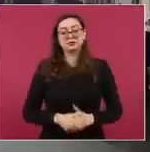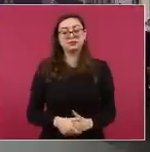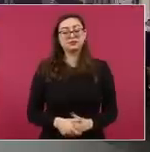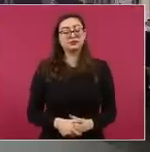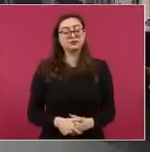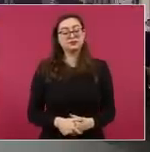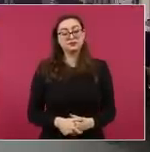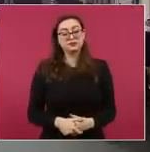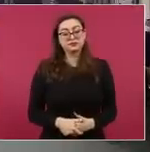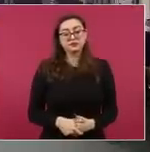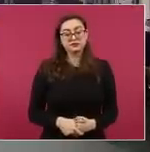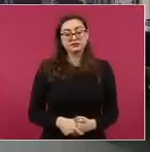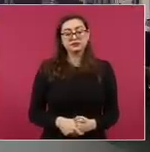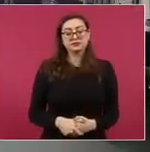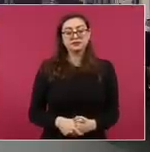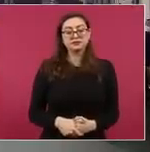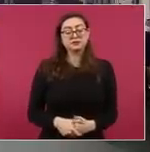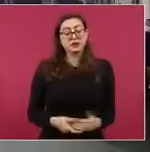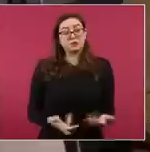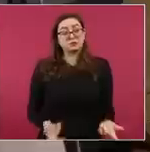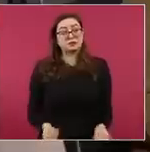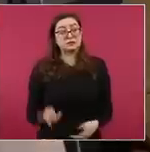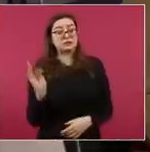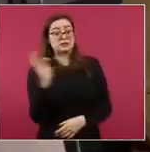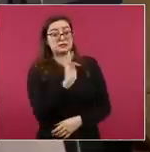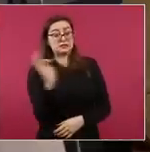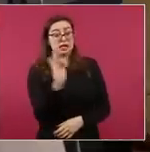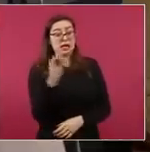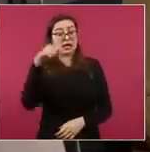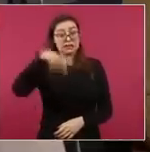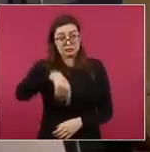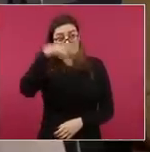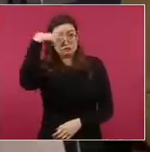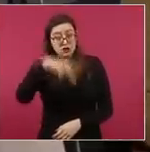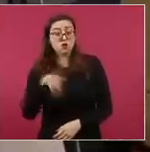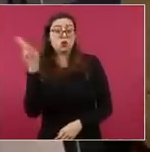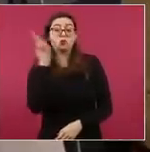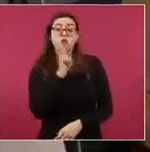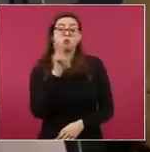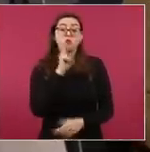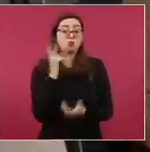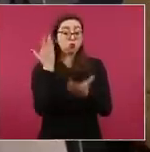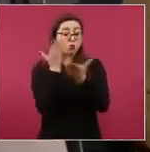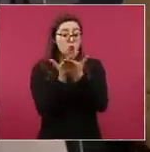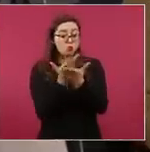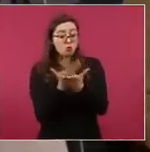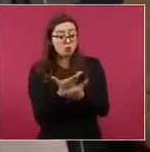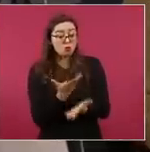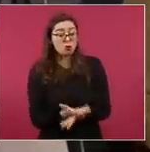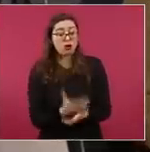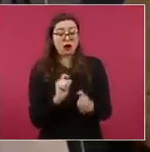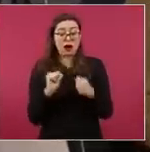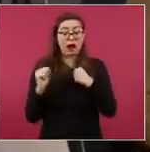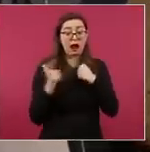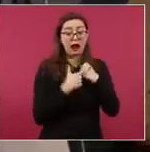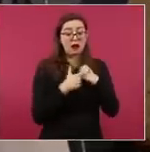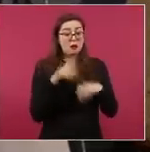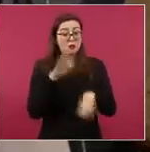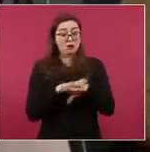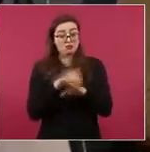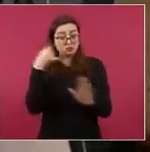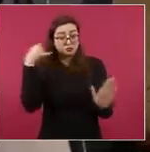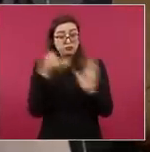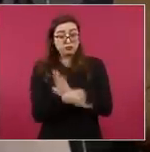de las pruebas que pudieran tener en México para precisamente presentarlo como un personaje que